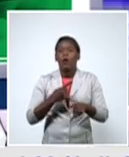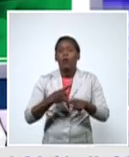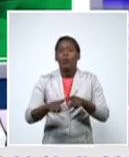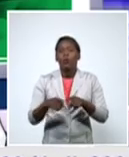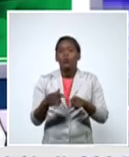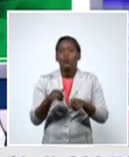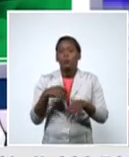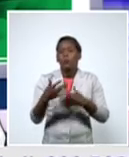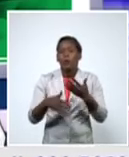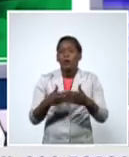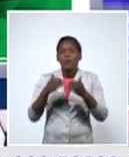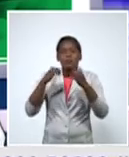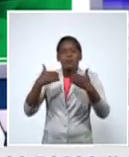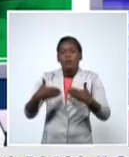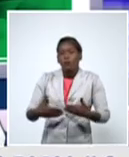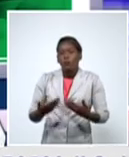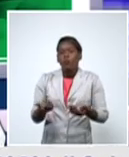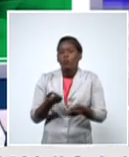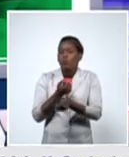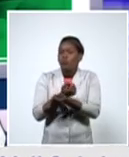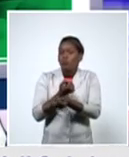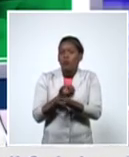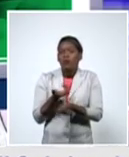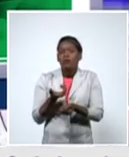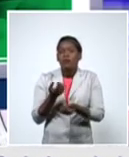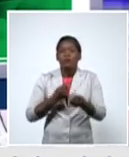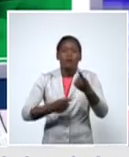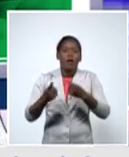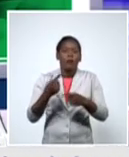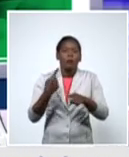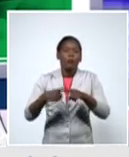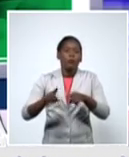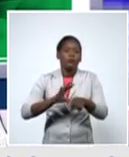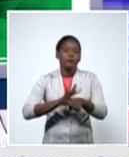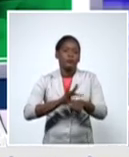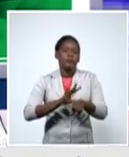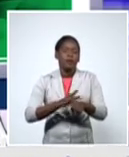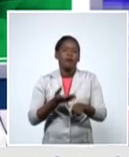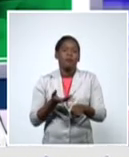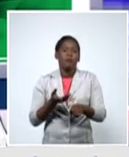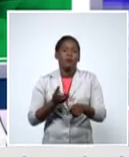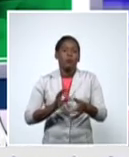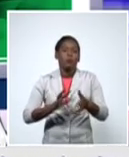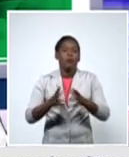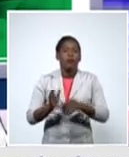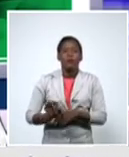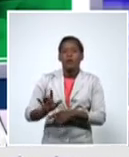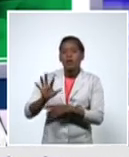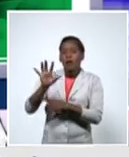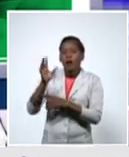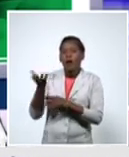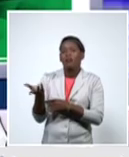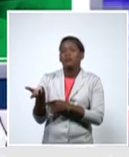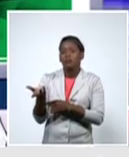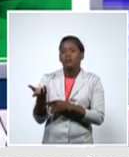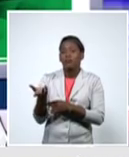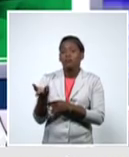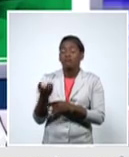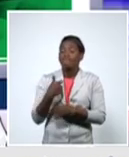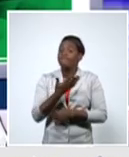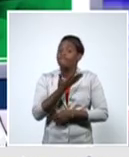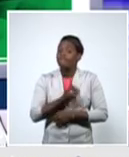o tienen desgraciadamente una enfermedad de cáncer o alguna enfermedad de este tipo